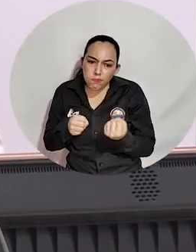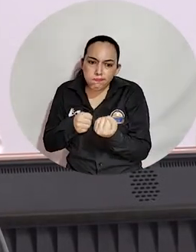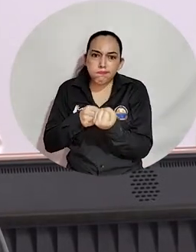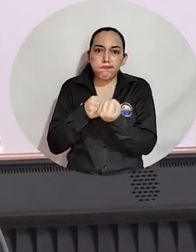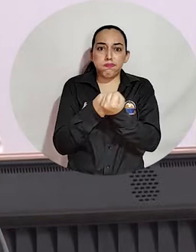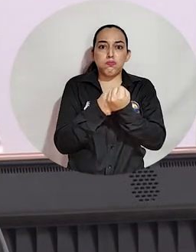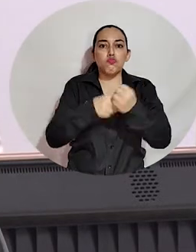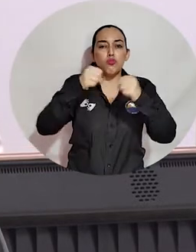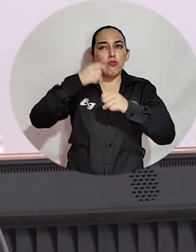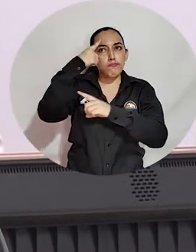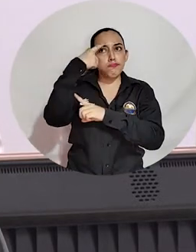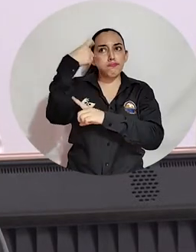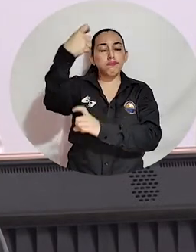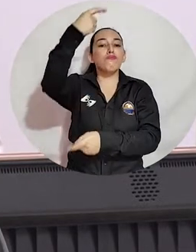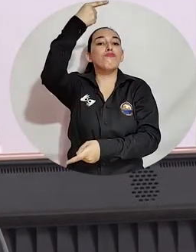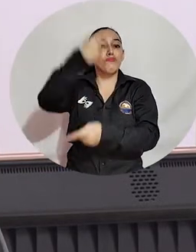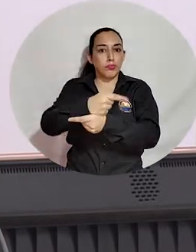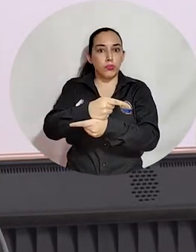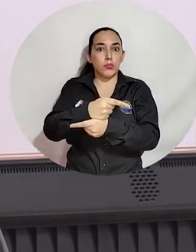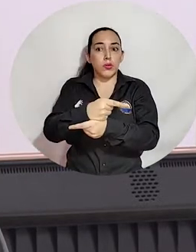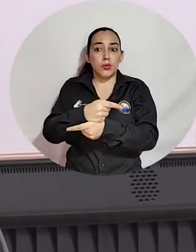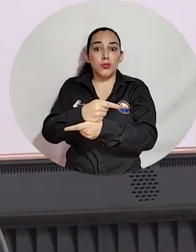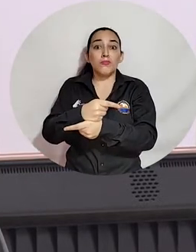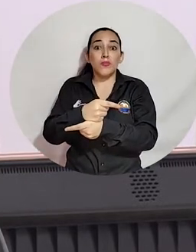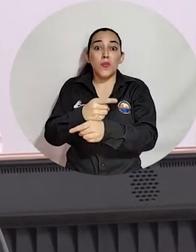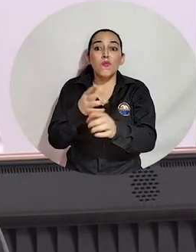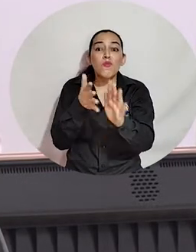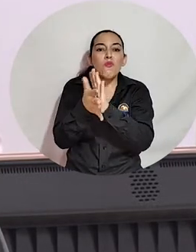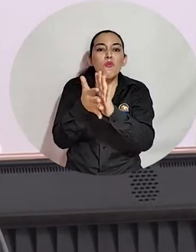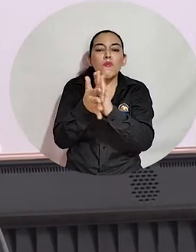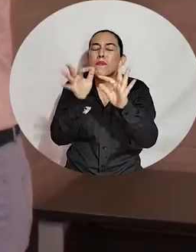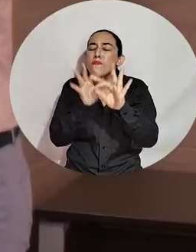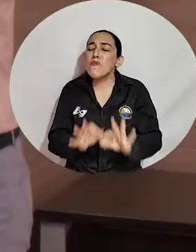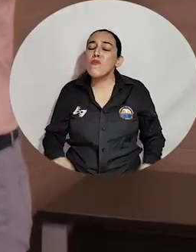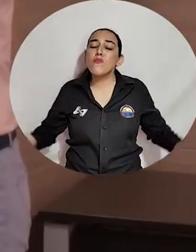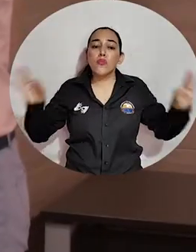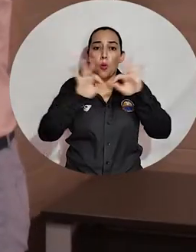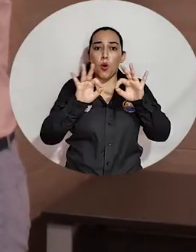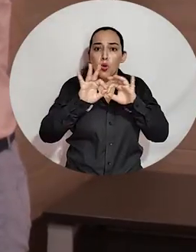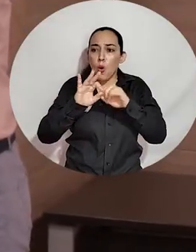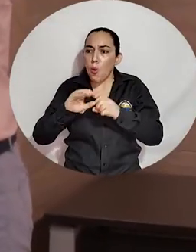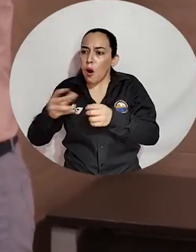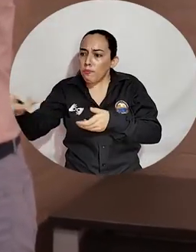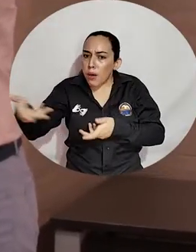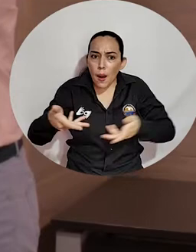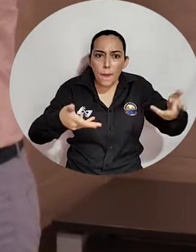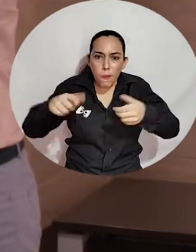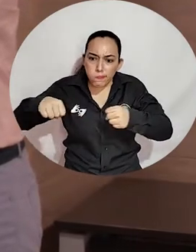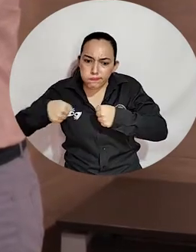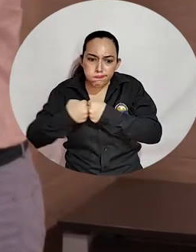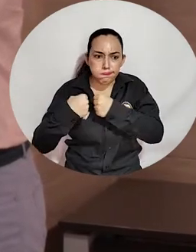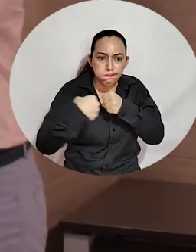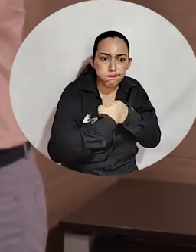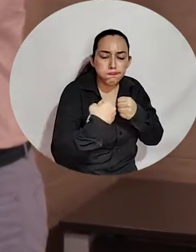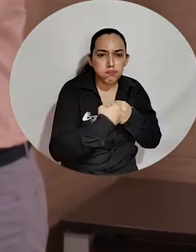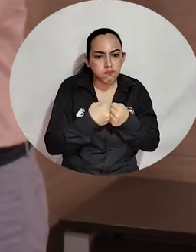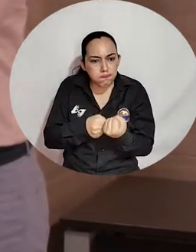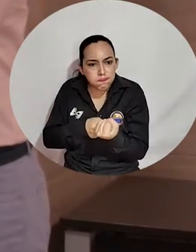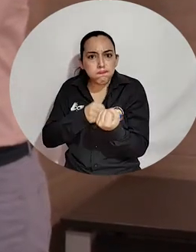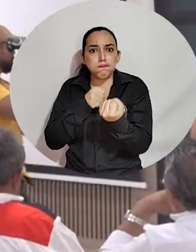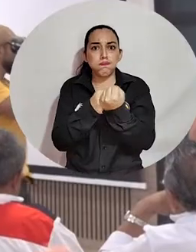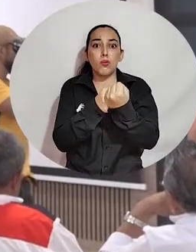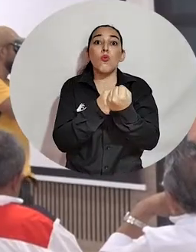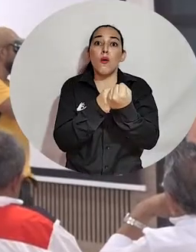posible cumplir los sueños. Creo que el mensaje más importante es ese, cuando sumamos y juntamos voluntades lo que hacemos es multiplicar